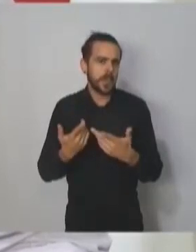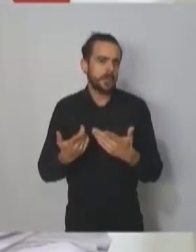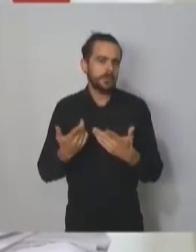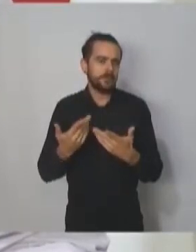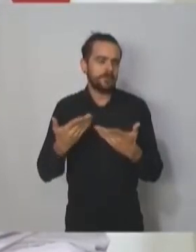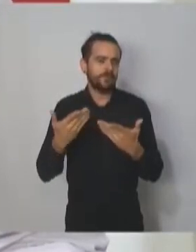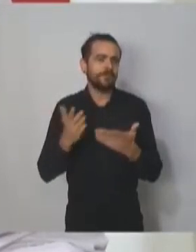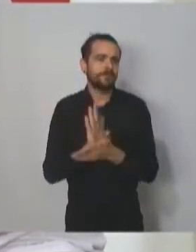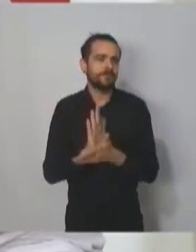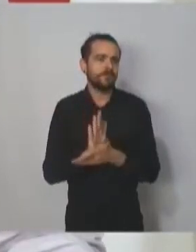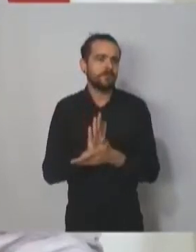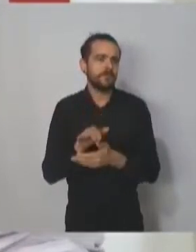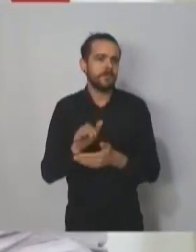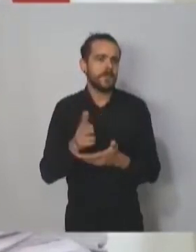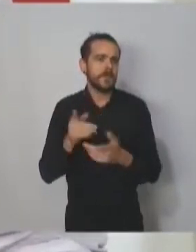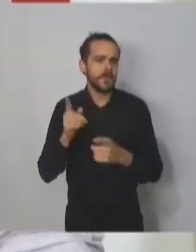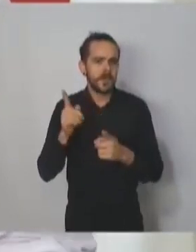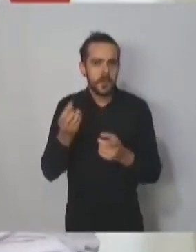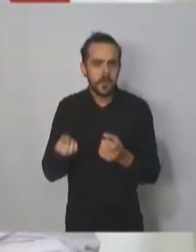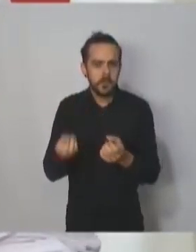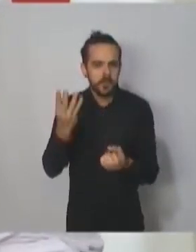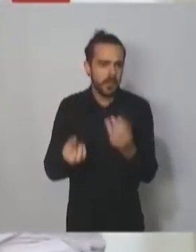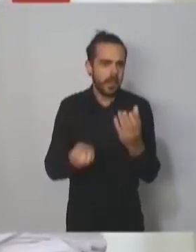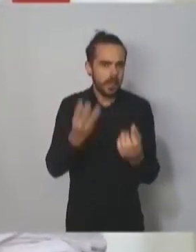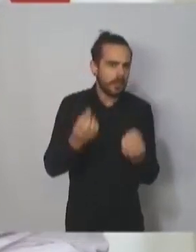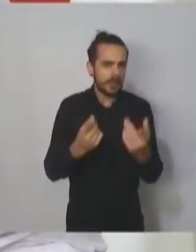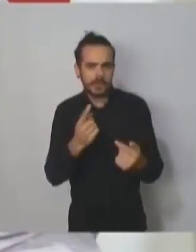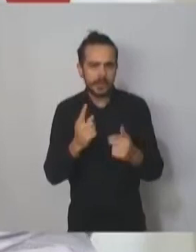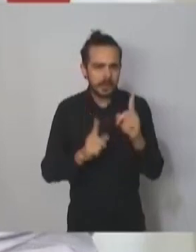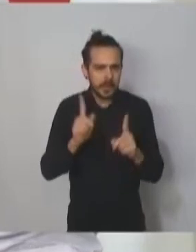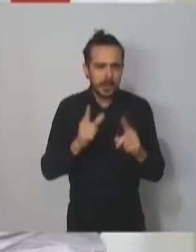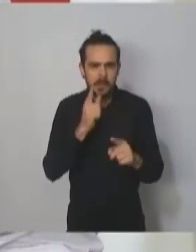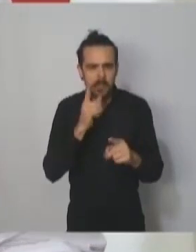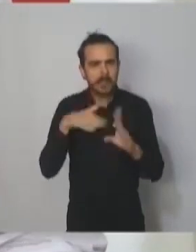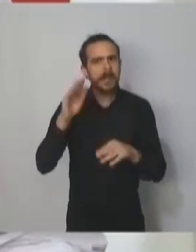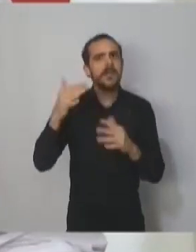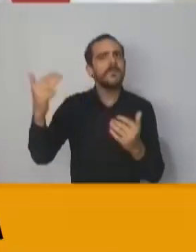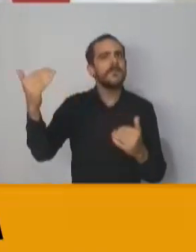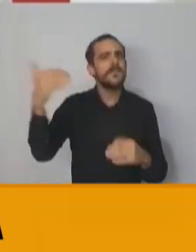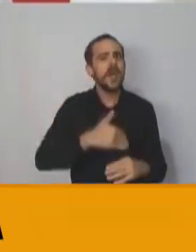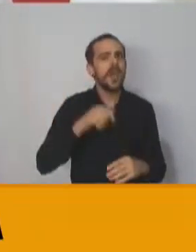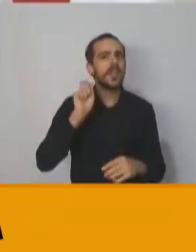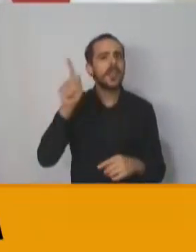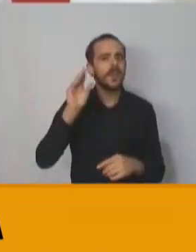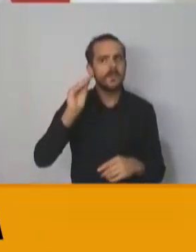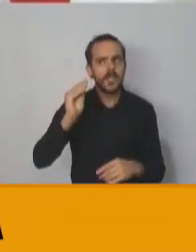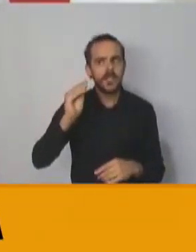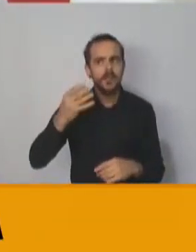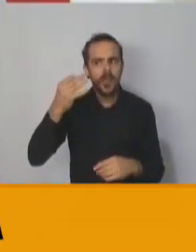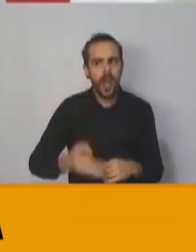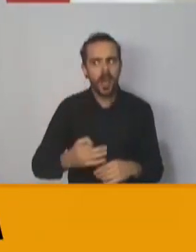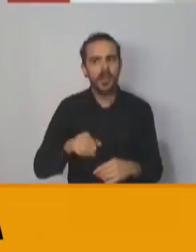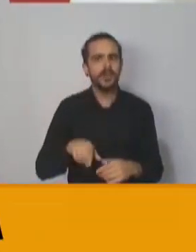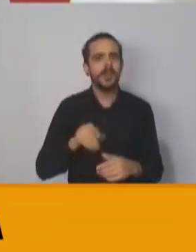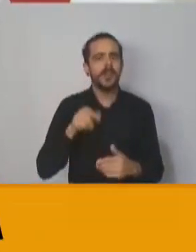con la sospecha de casos, principalmente con lo que tiene que ver con la incorporación de Brasil como zona de transmisión sostenida,